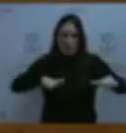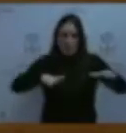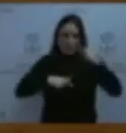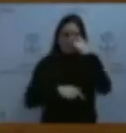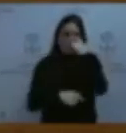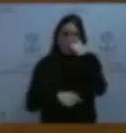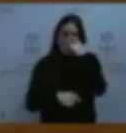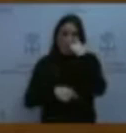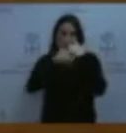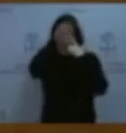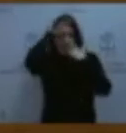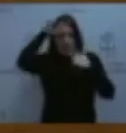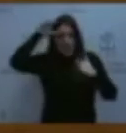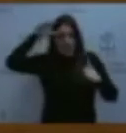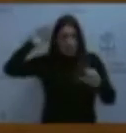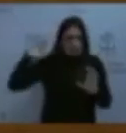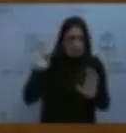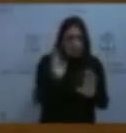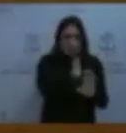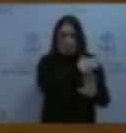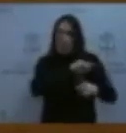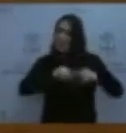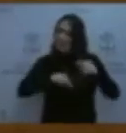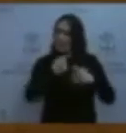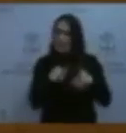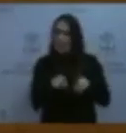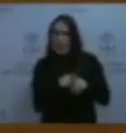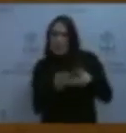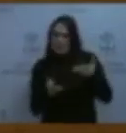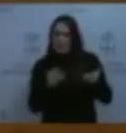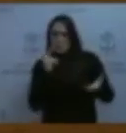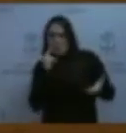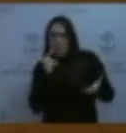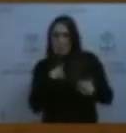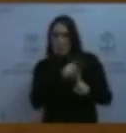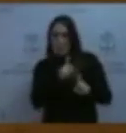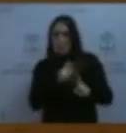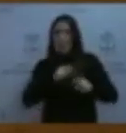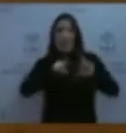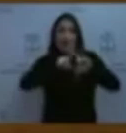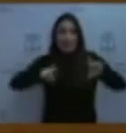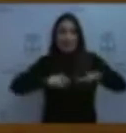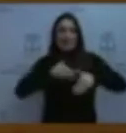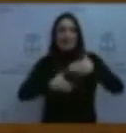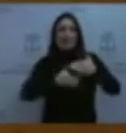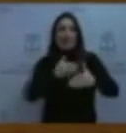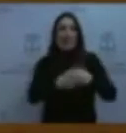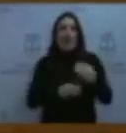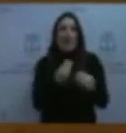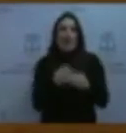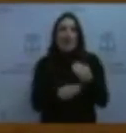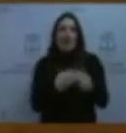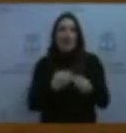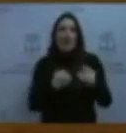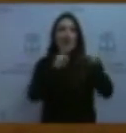Pasa el verano, ante la inquietud por parte de las familias, la empresa procede a tapar las grietas,